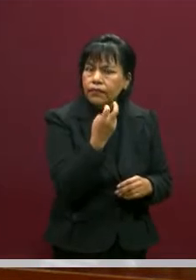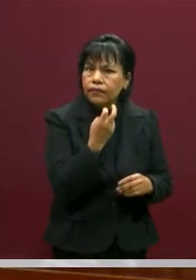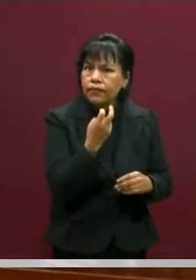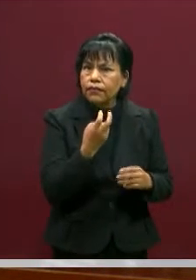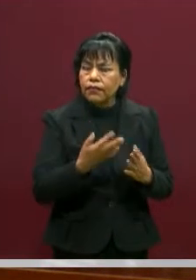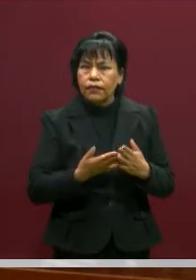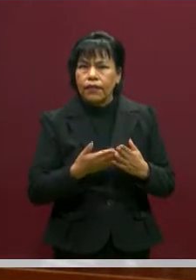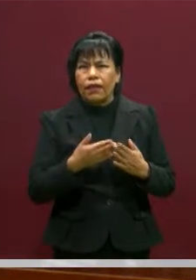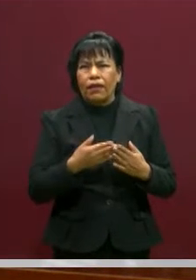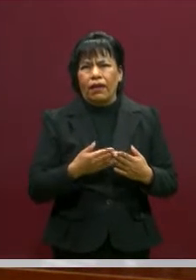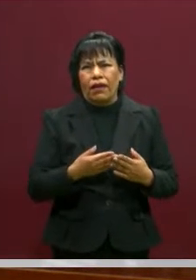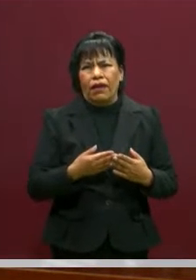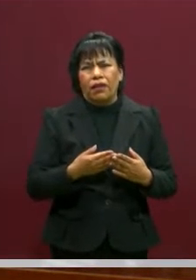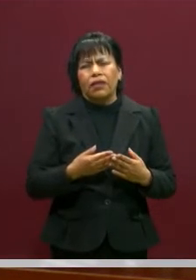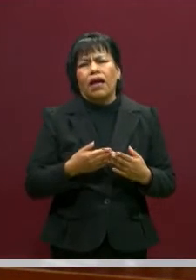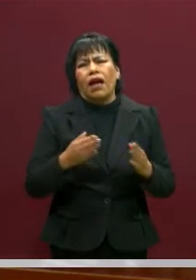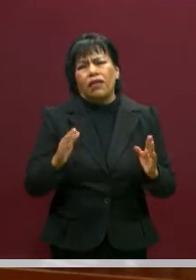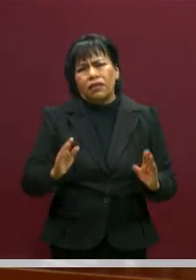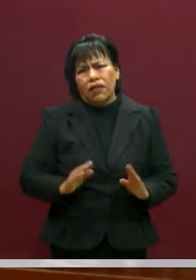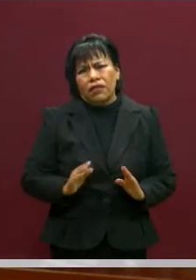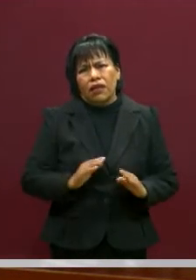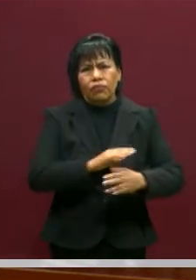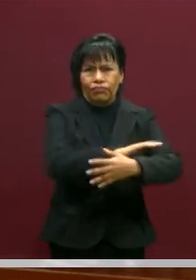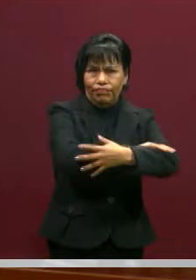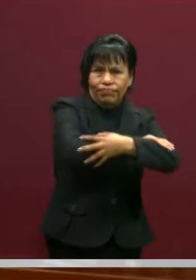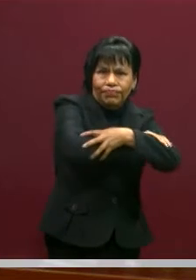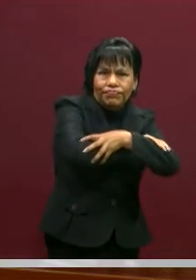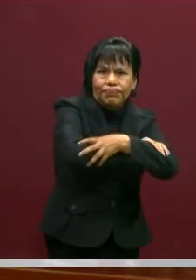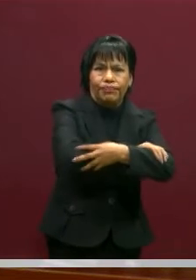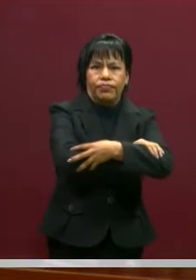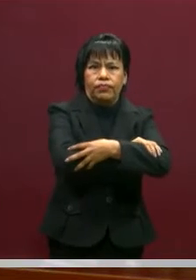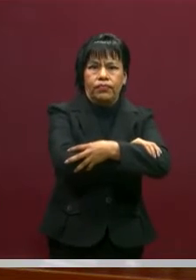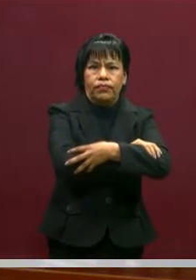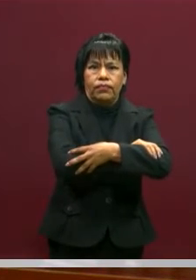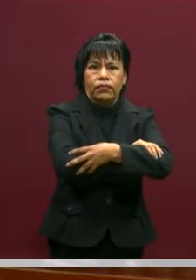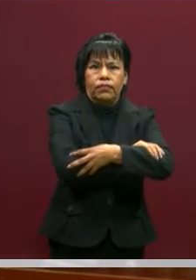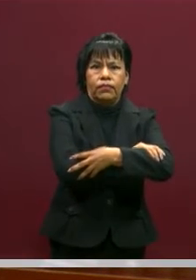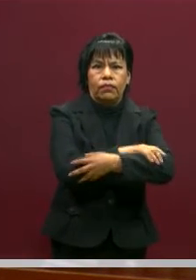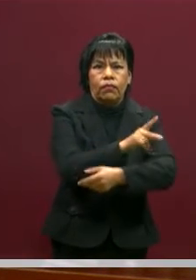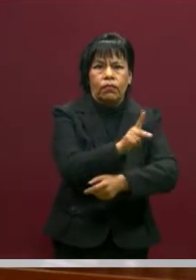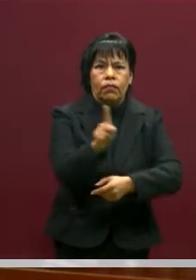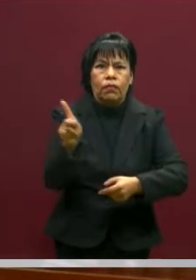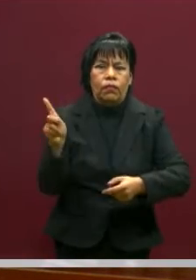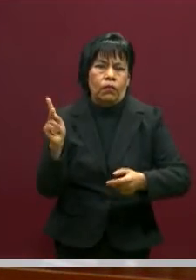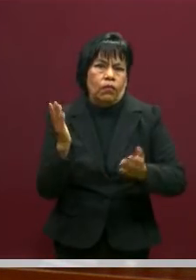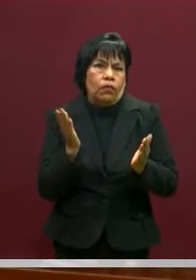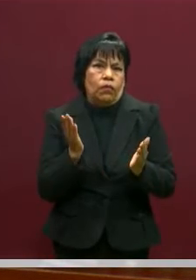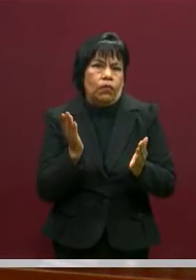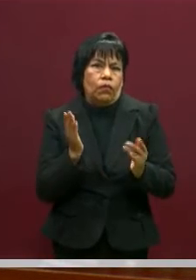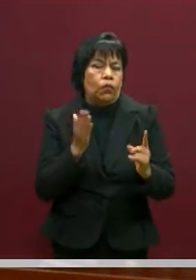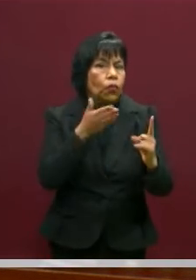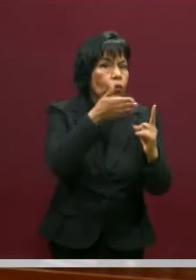a actuar solidariamente entre todos, que al final es a lo que quiero llegar.